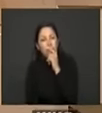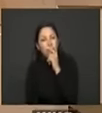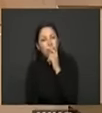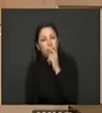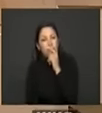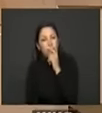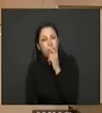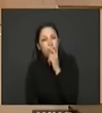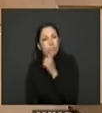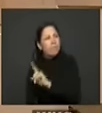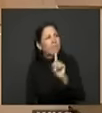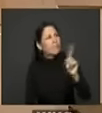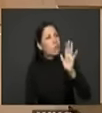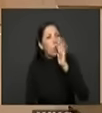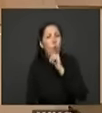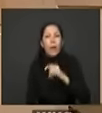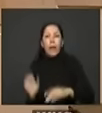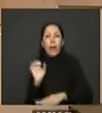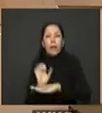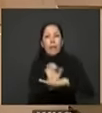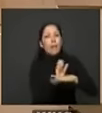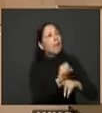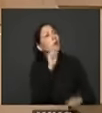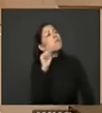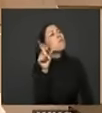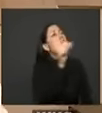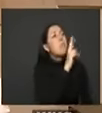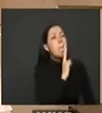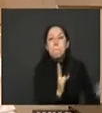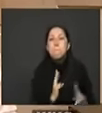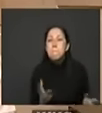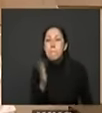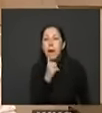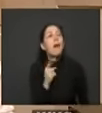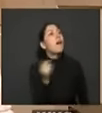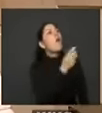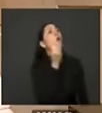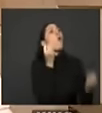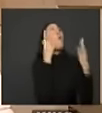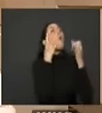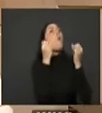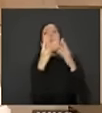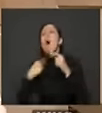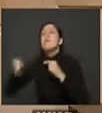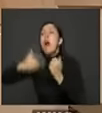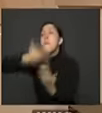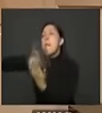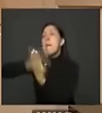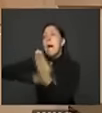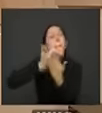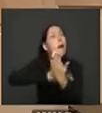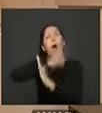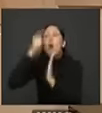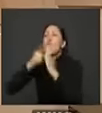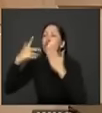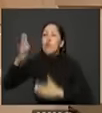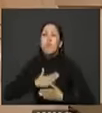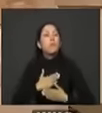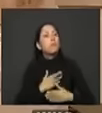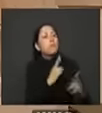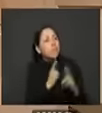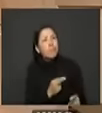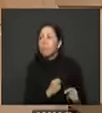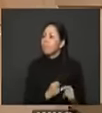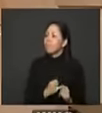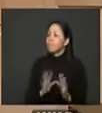ninguna entidad de Colombia nos pudo decir hoy cuántos predios rurales habría por formar y titular ninguna nos pudo dar una cifra exacta